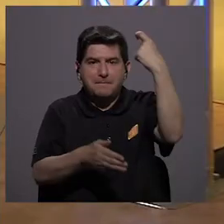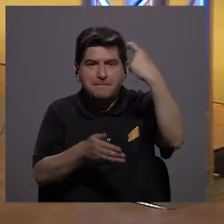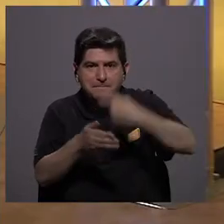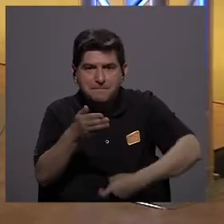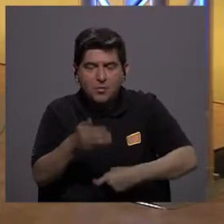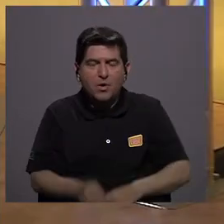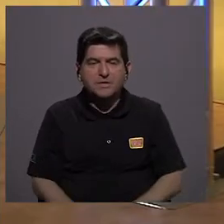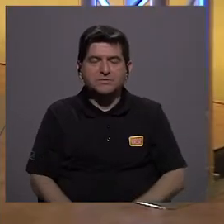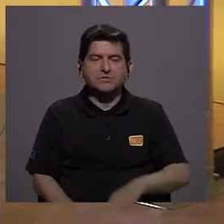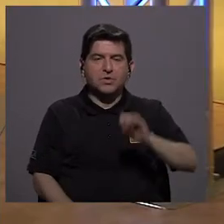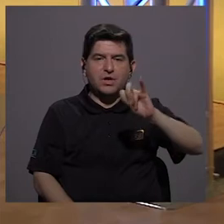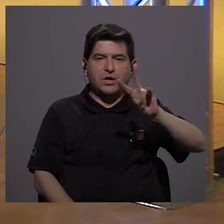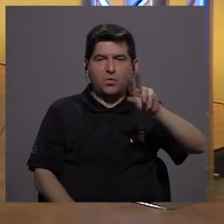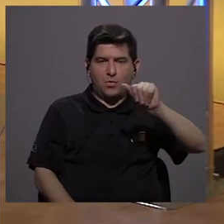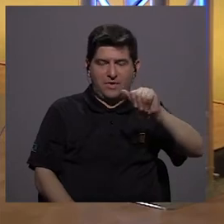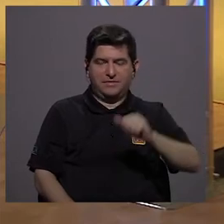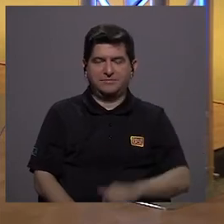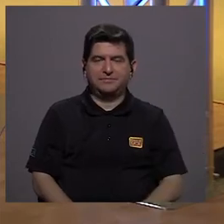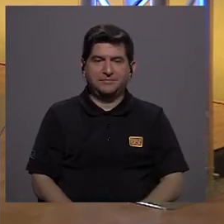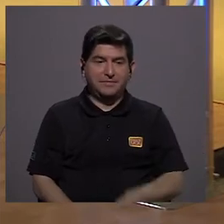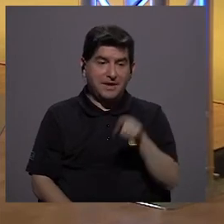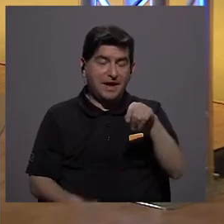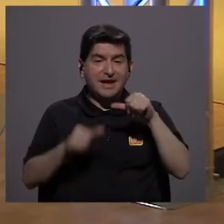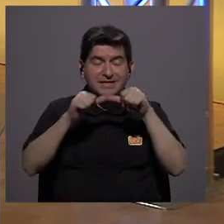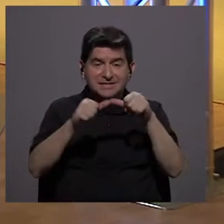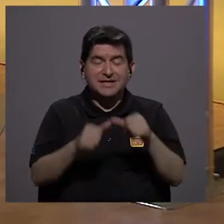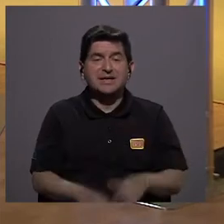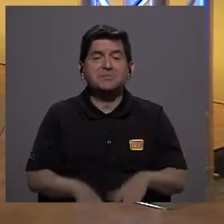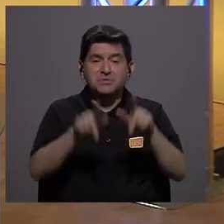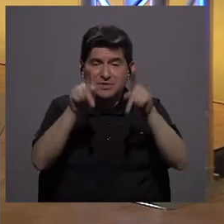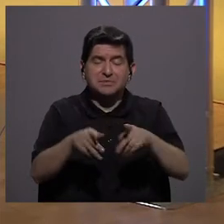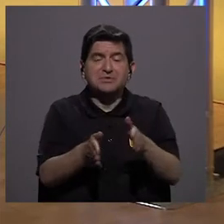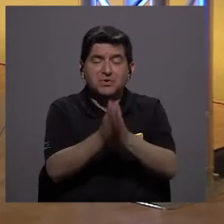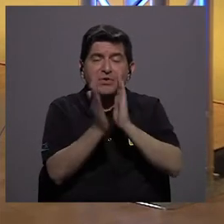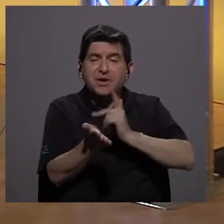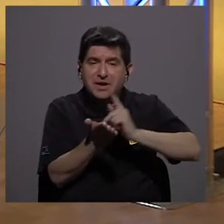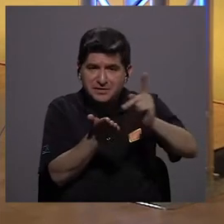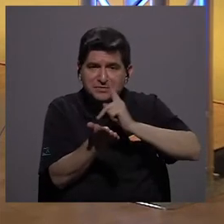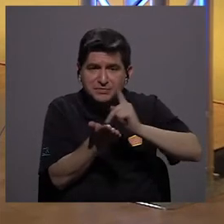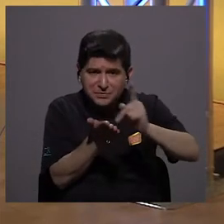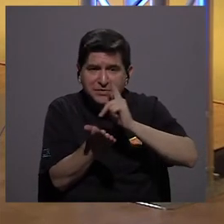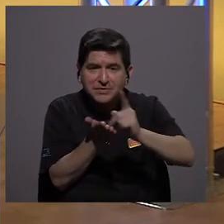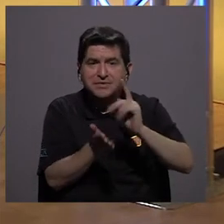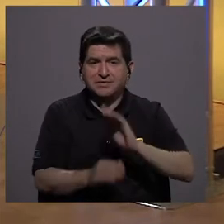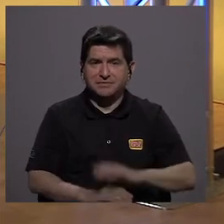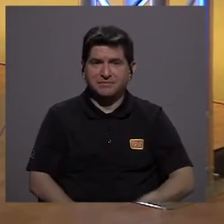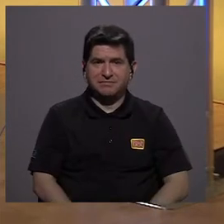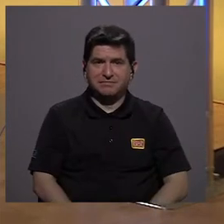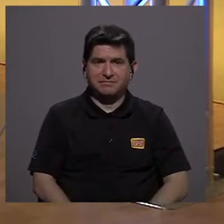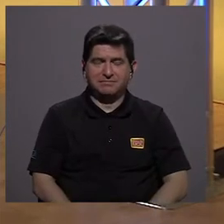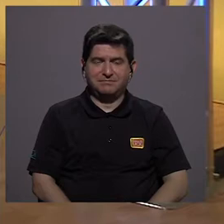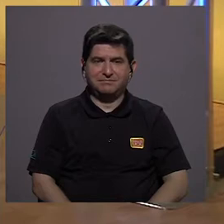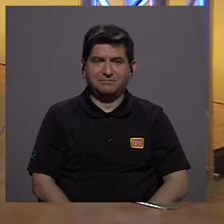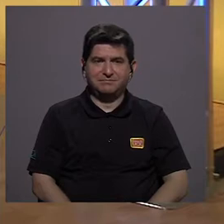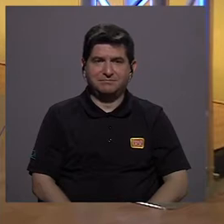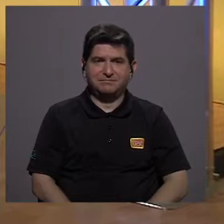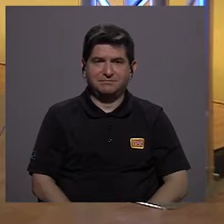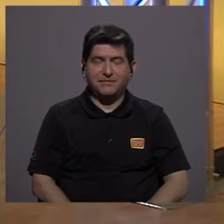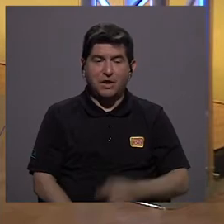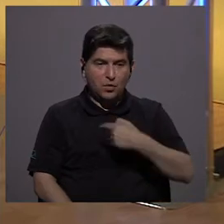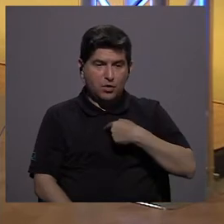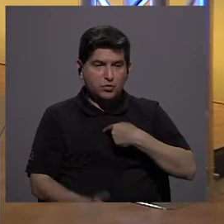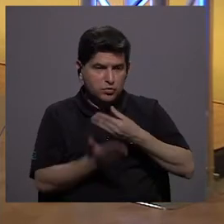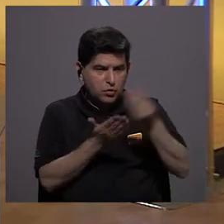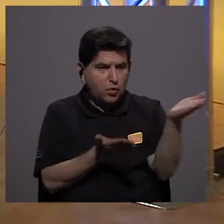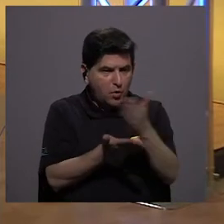impuesto al valor agregado. Porque el impuesto al valor agregado se lo seguimos cobrando a la gente. Hay que seguirse lo cobrando a la gente. Y entonces,